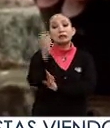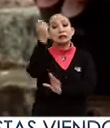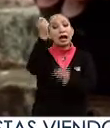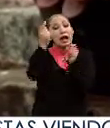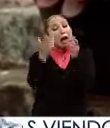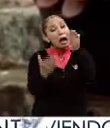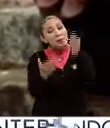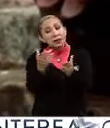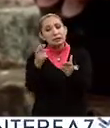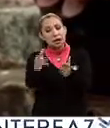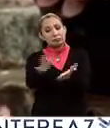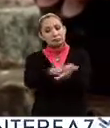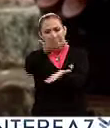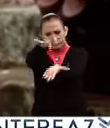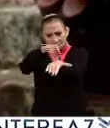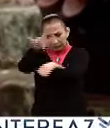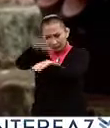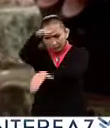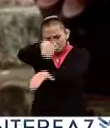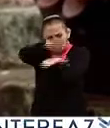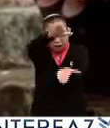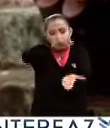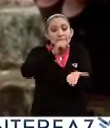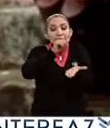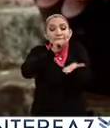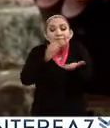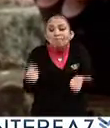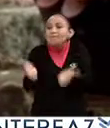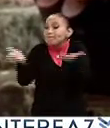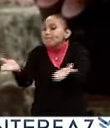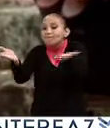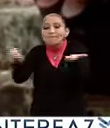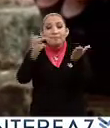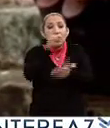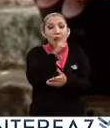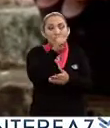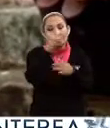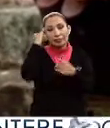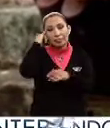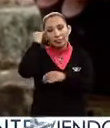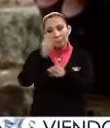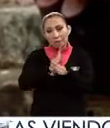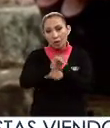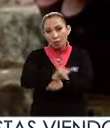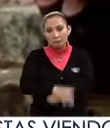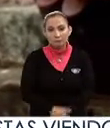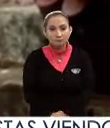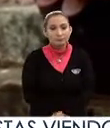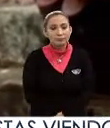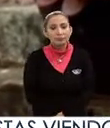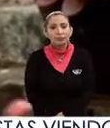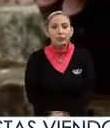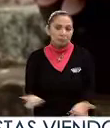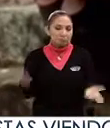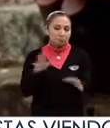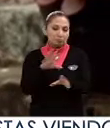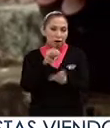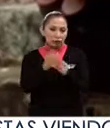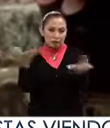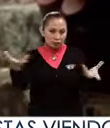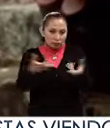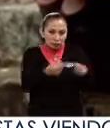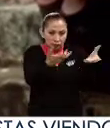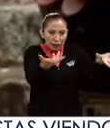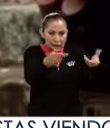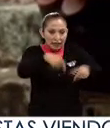algunos casos, documentación y promoción de las lenguas indígenas de Paraguay. Y básicamente eso fue